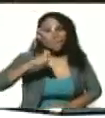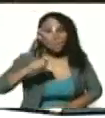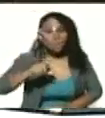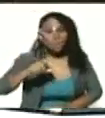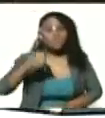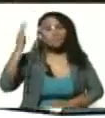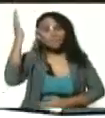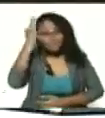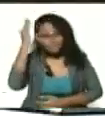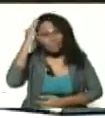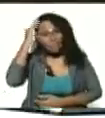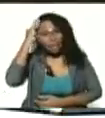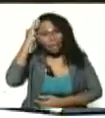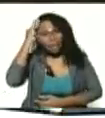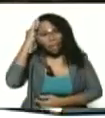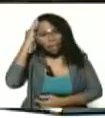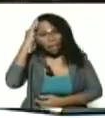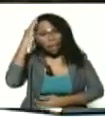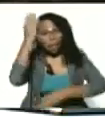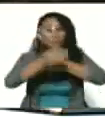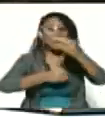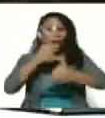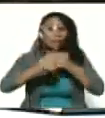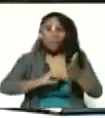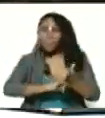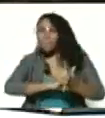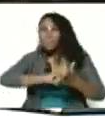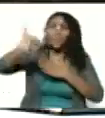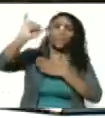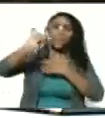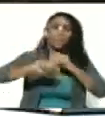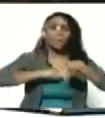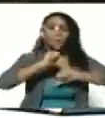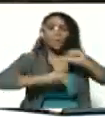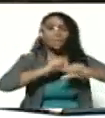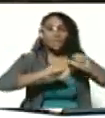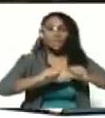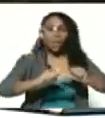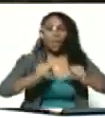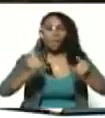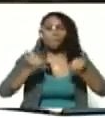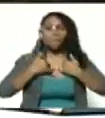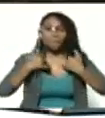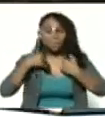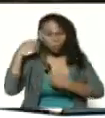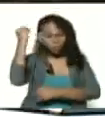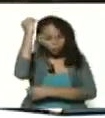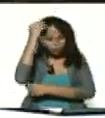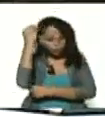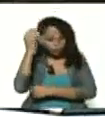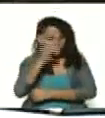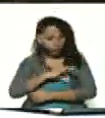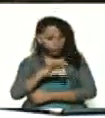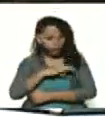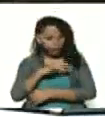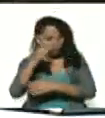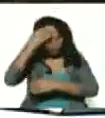que se ha disparado un proceso de autorreflexión en la sociedad cubana.